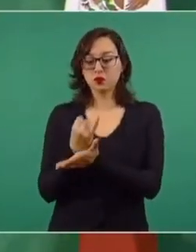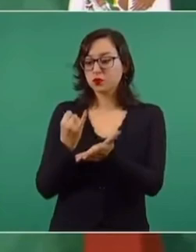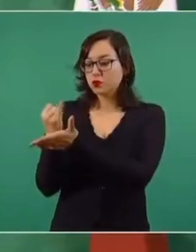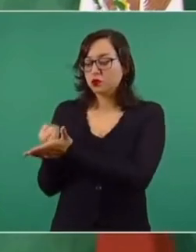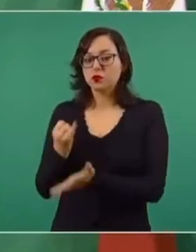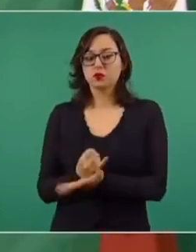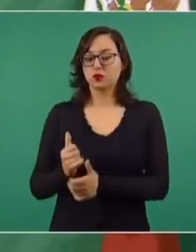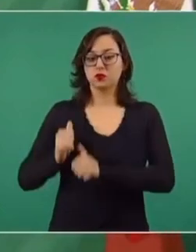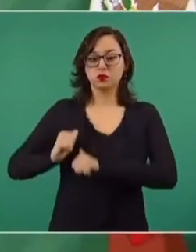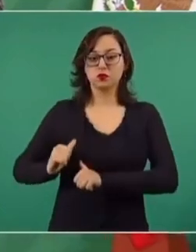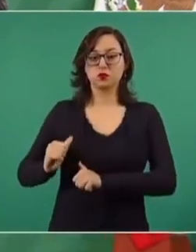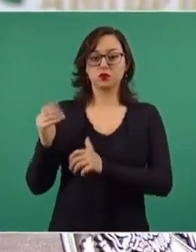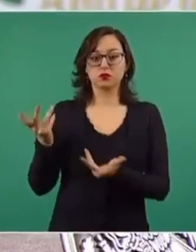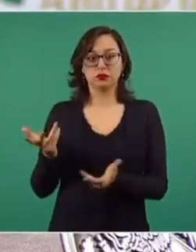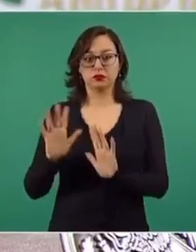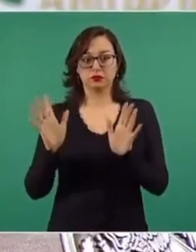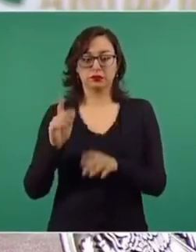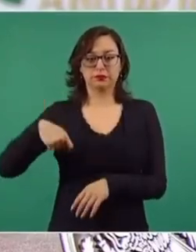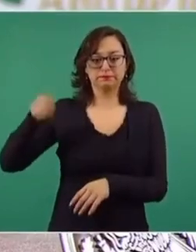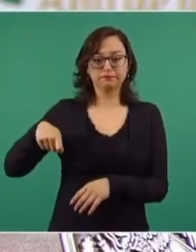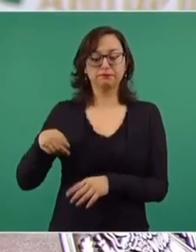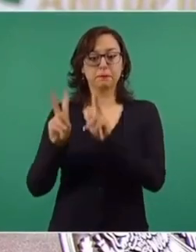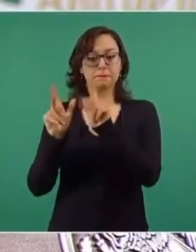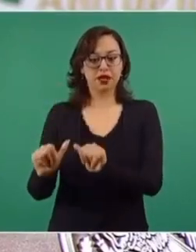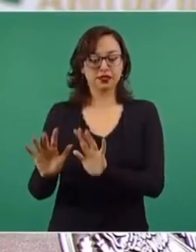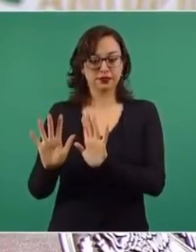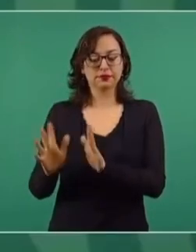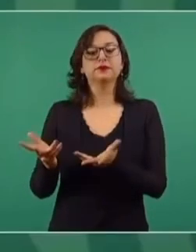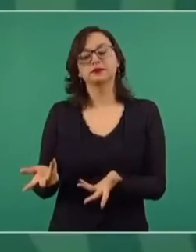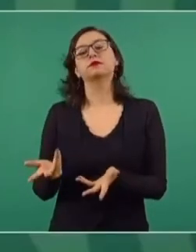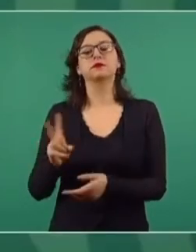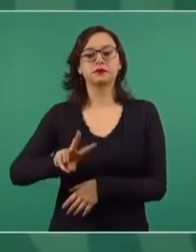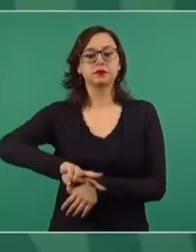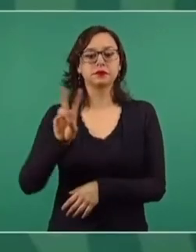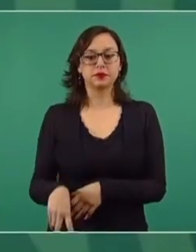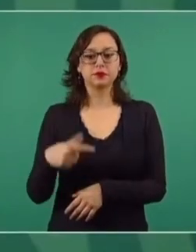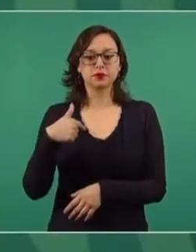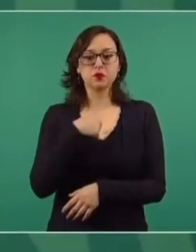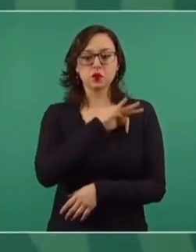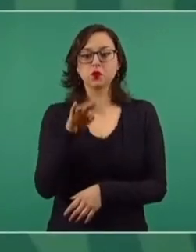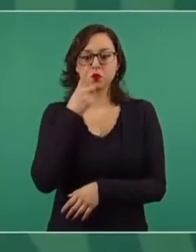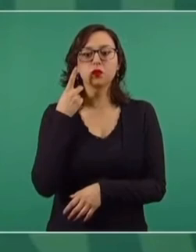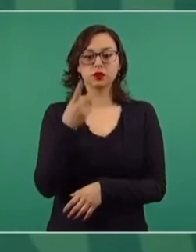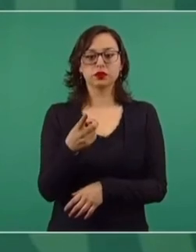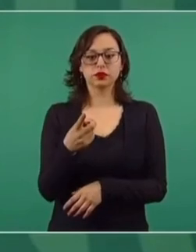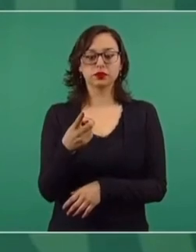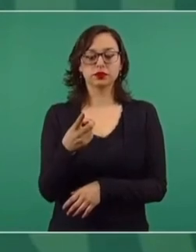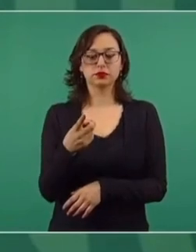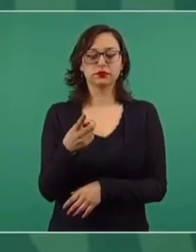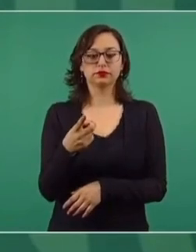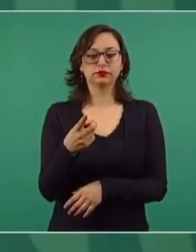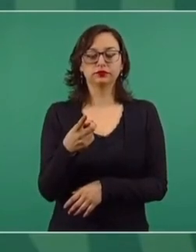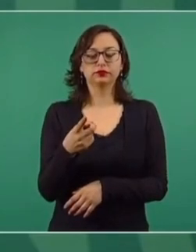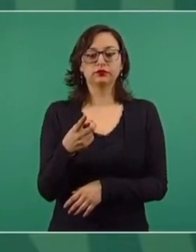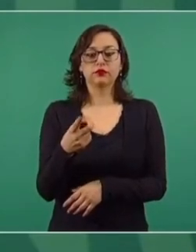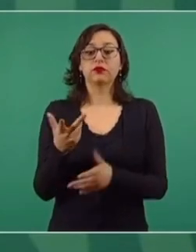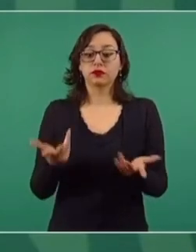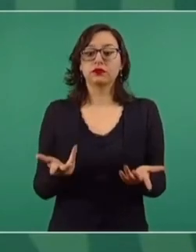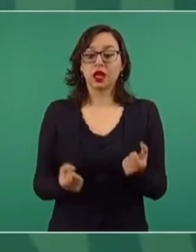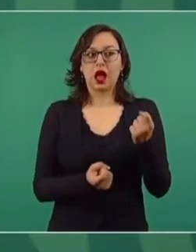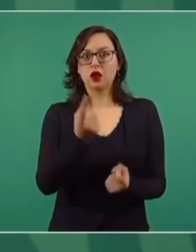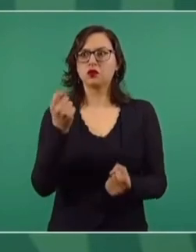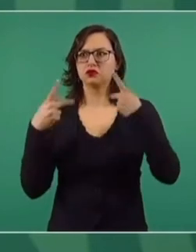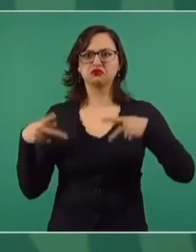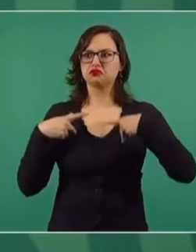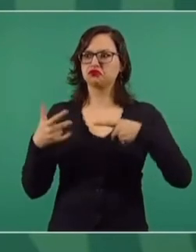desde arriba, españolito blanco, ya, lo puedo decir. Hay casos en donde ha habido actos